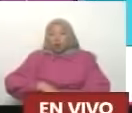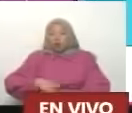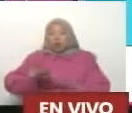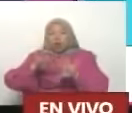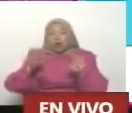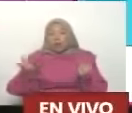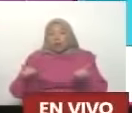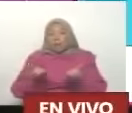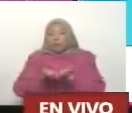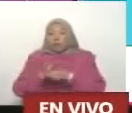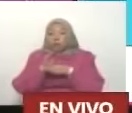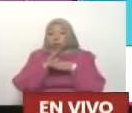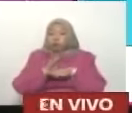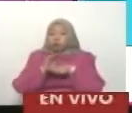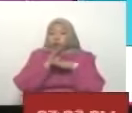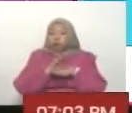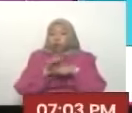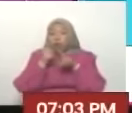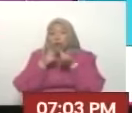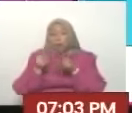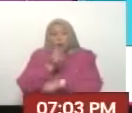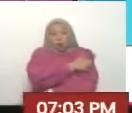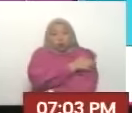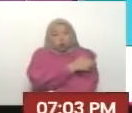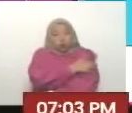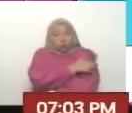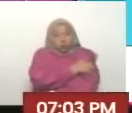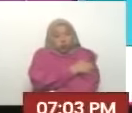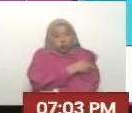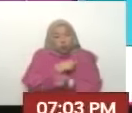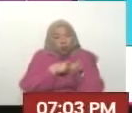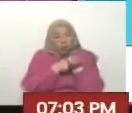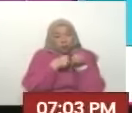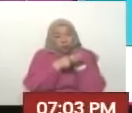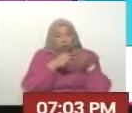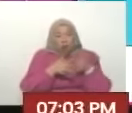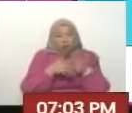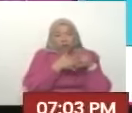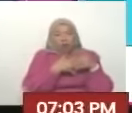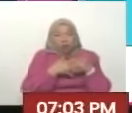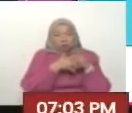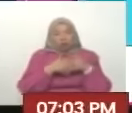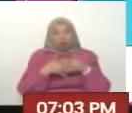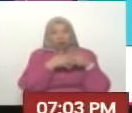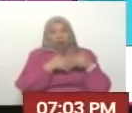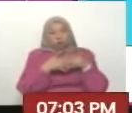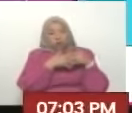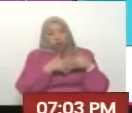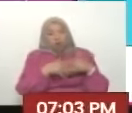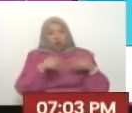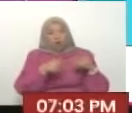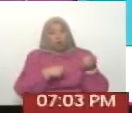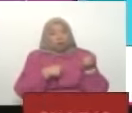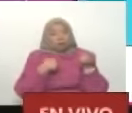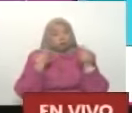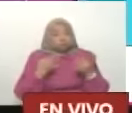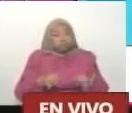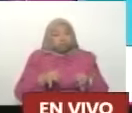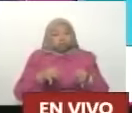extremista colonizada arrastrada al imperio norteamericano